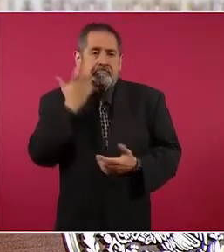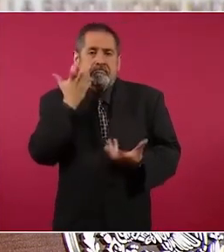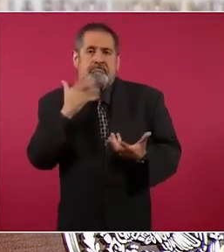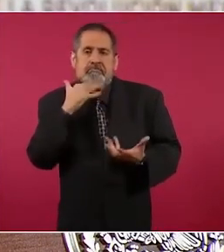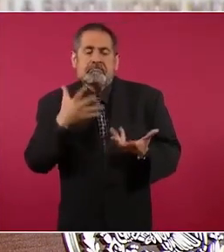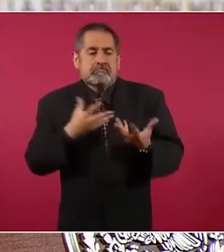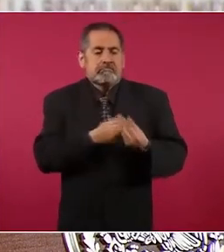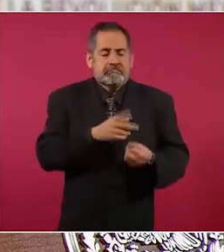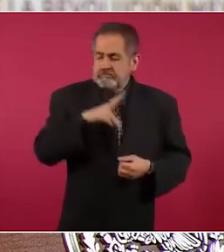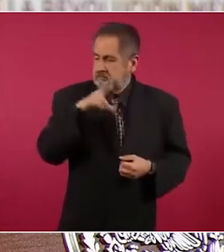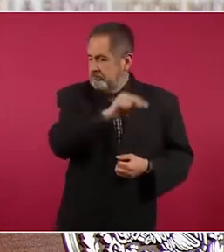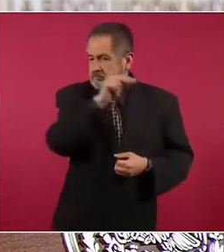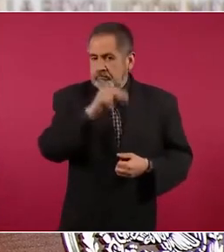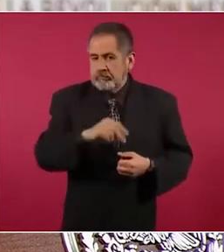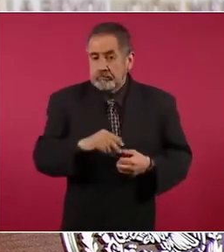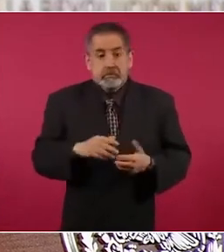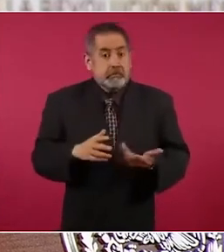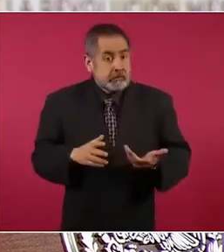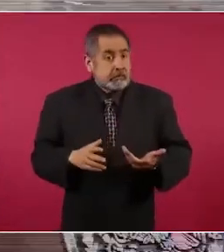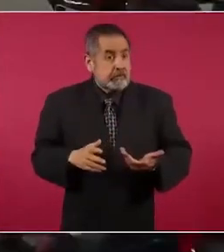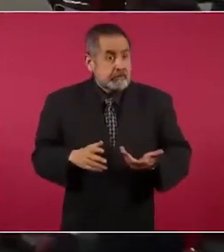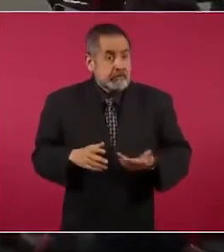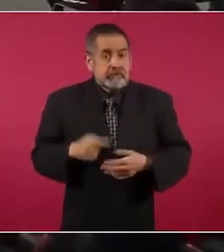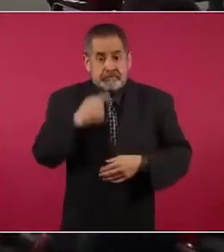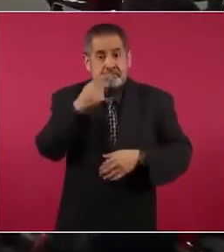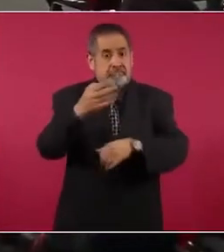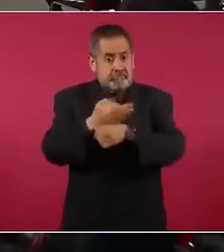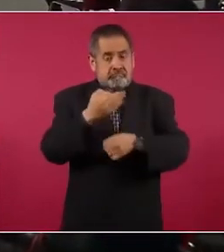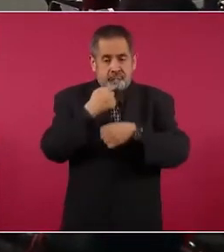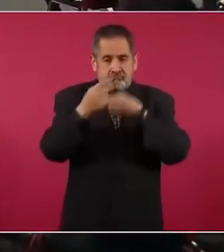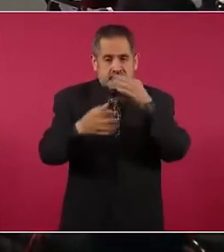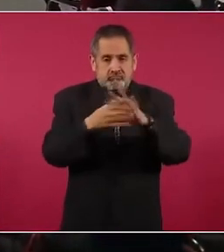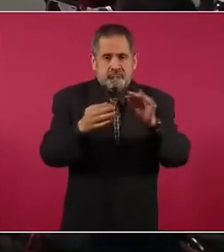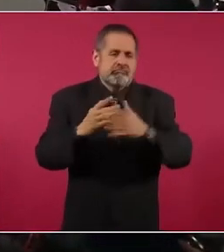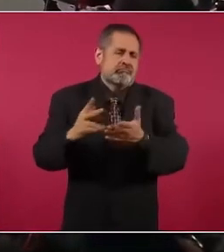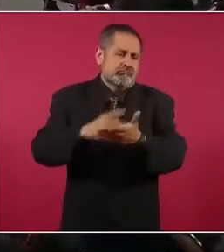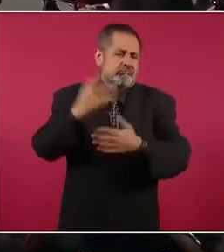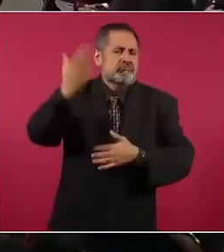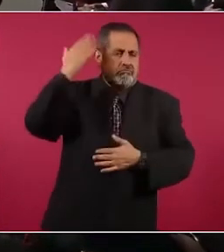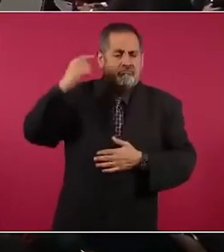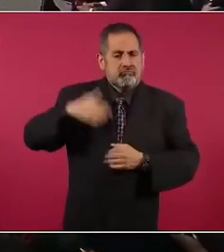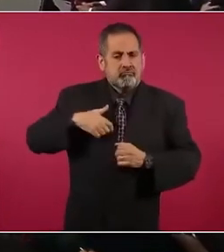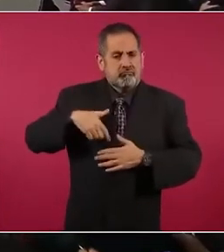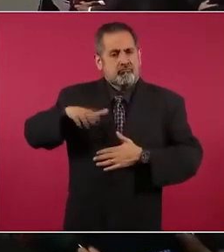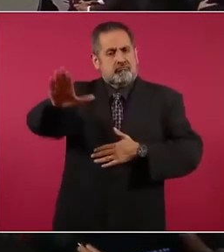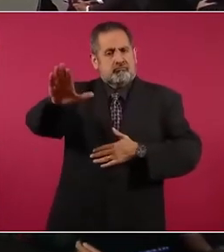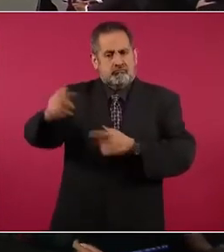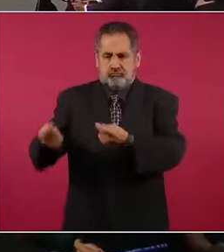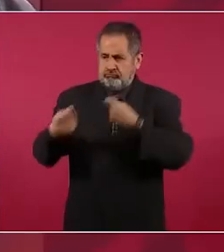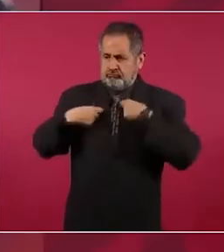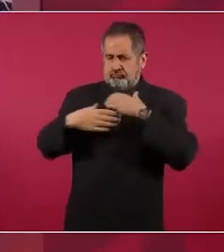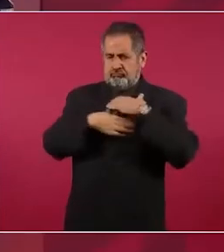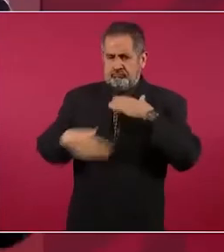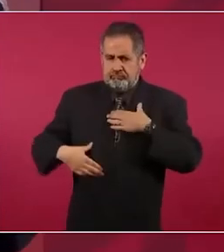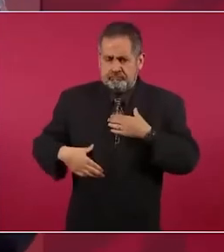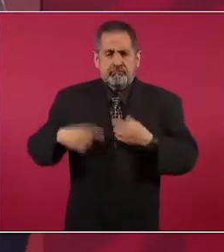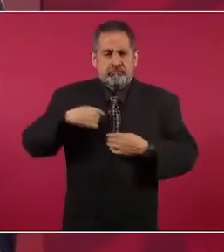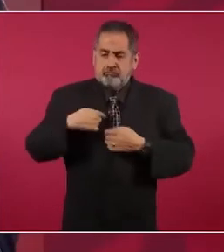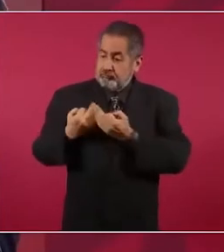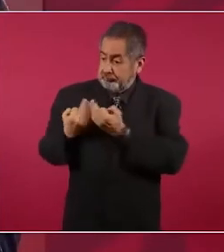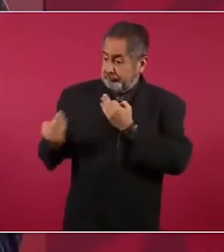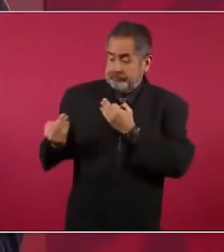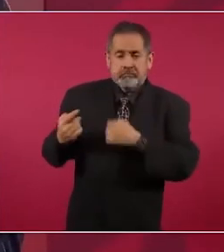Y eso que les estoy diciendo ahora, lo dije cuando tomé posición. Y se lo agradecí a Peña.